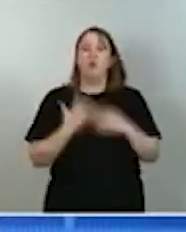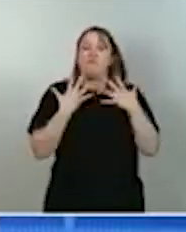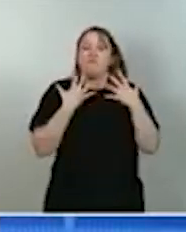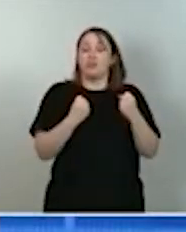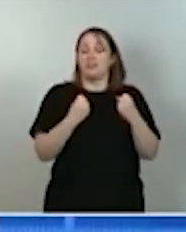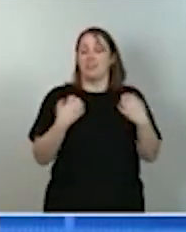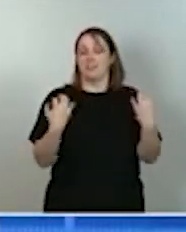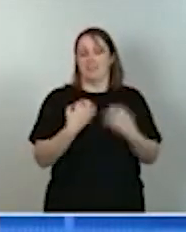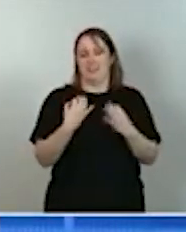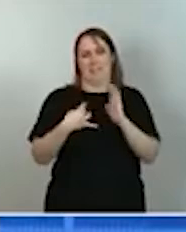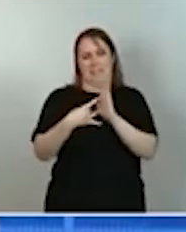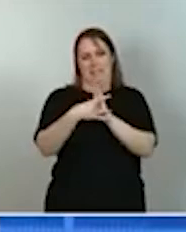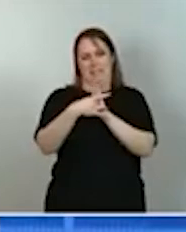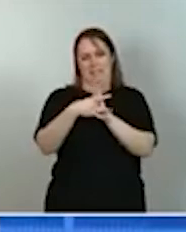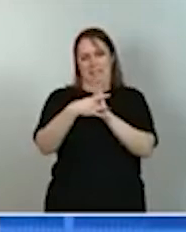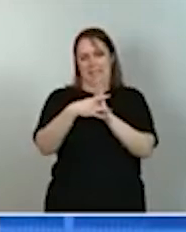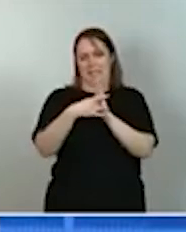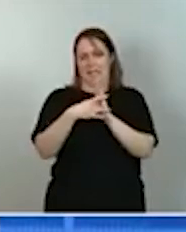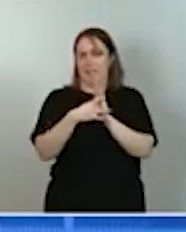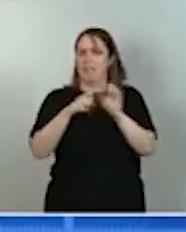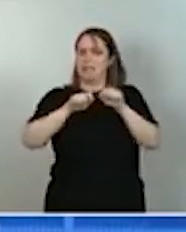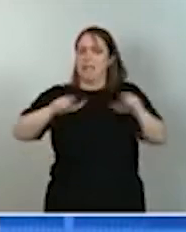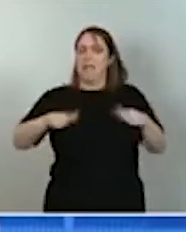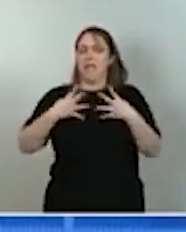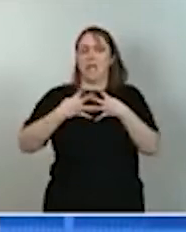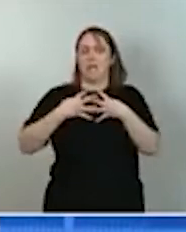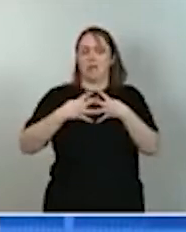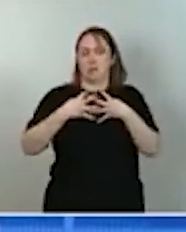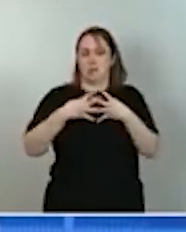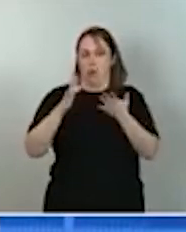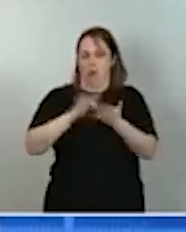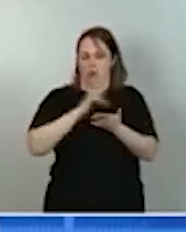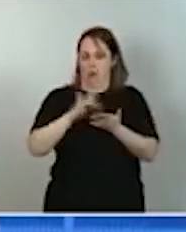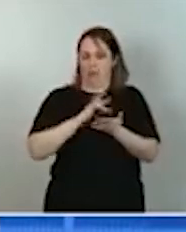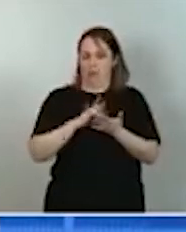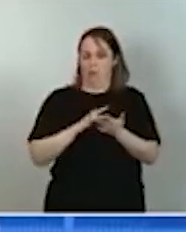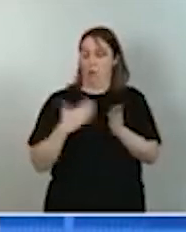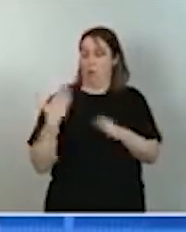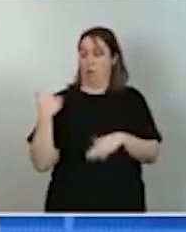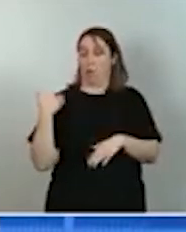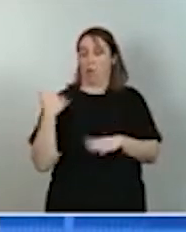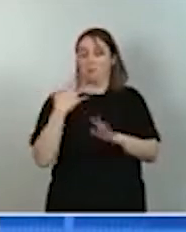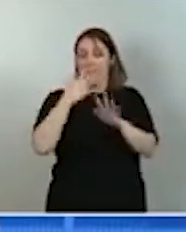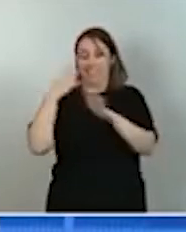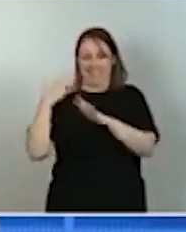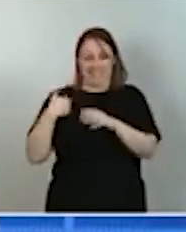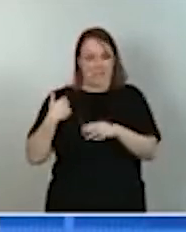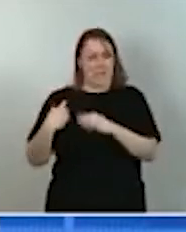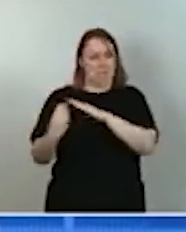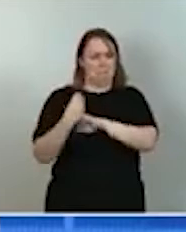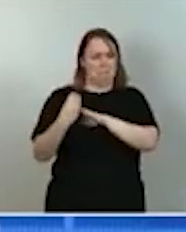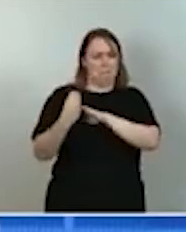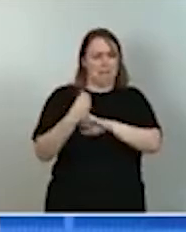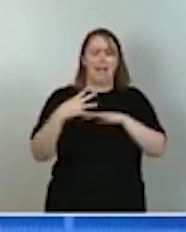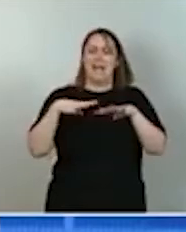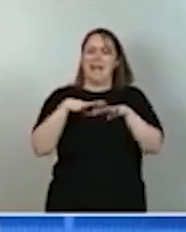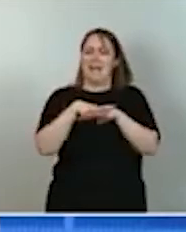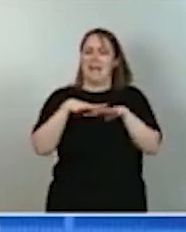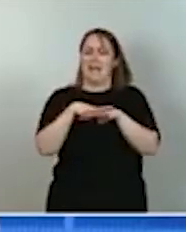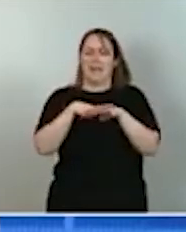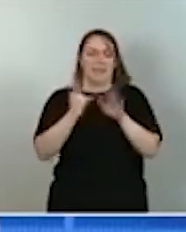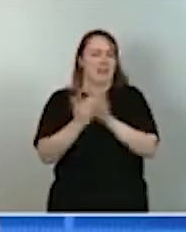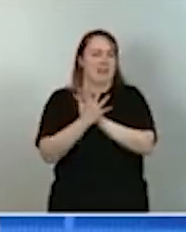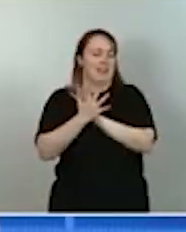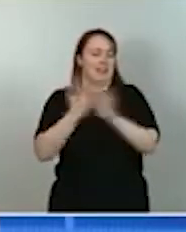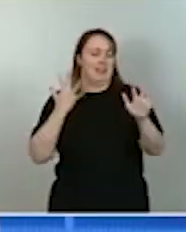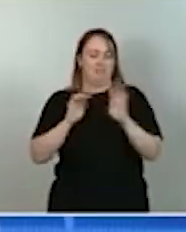nuestras infraestructuras digitales. La inversión de estas últimas décadas ha permitido contar con la red más amplia de alta velocidad, fundamental